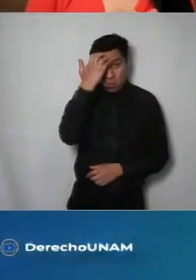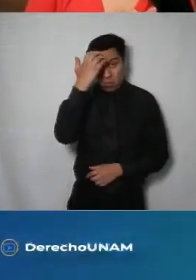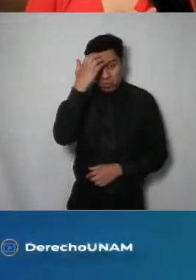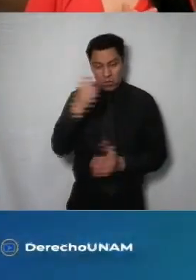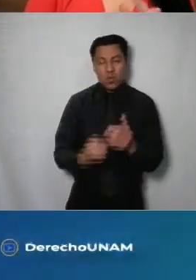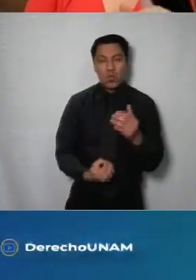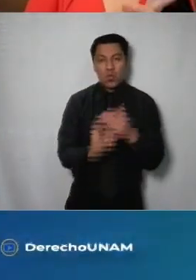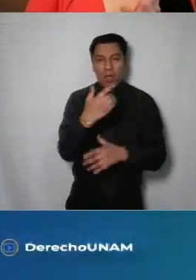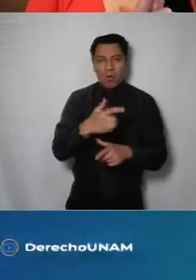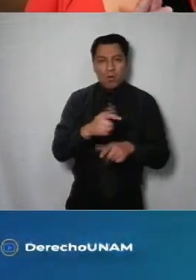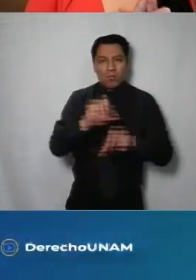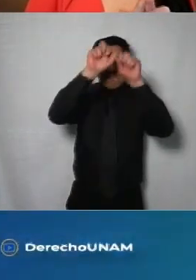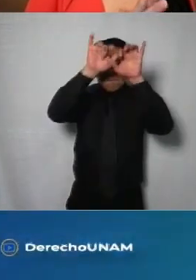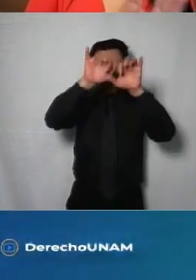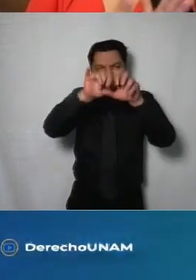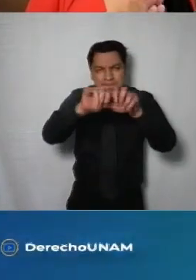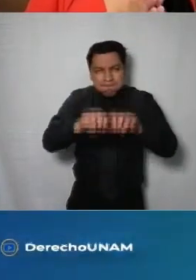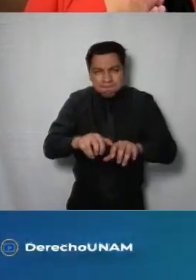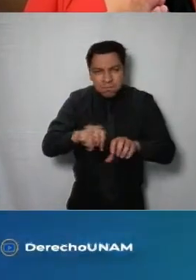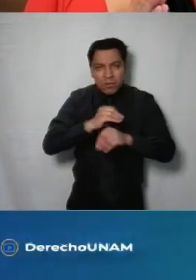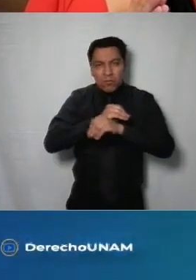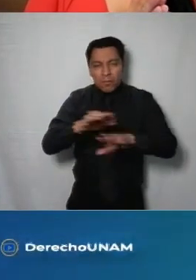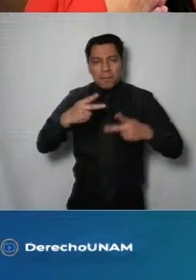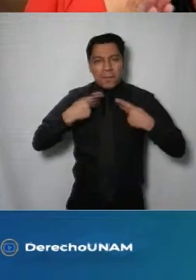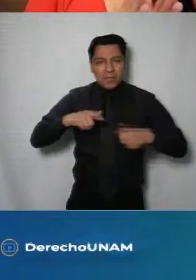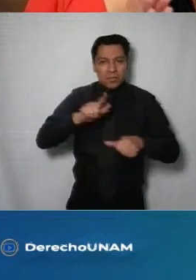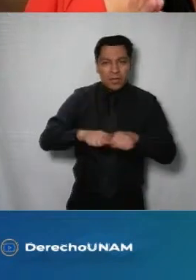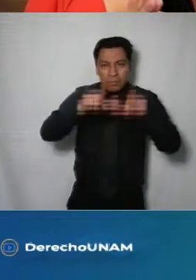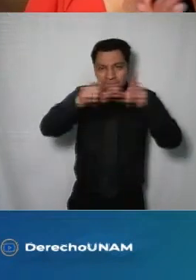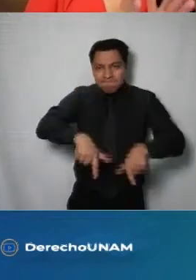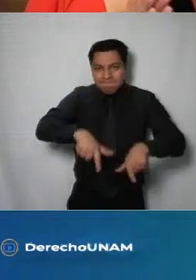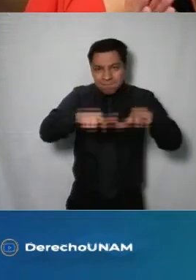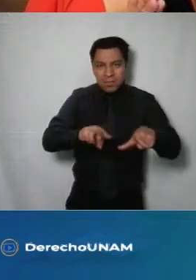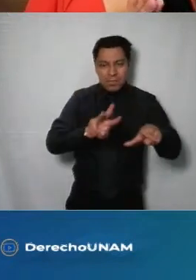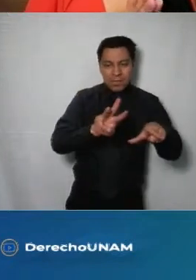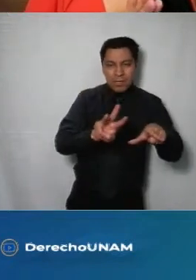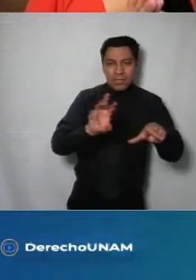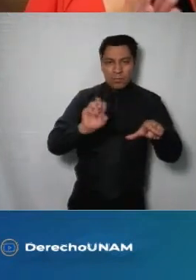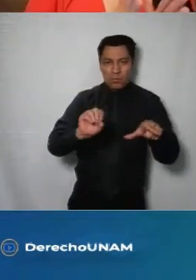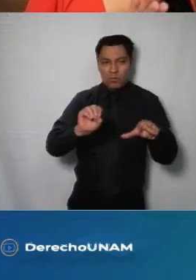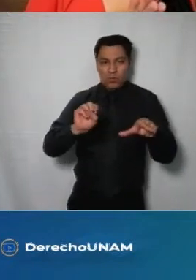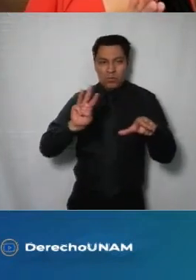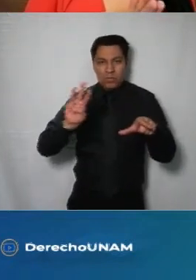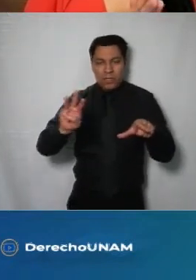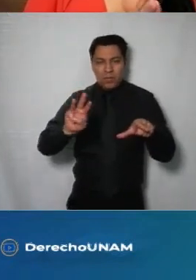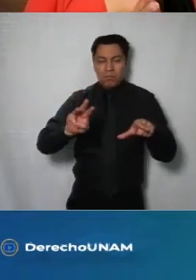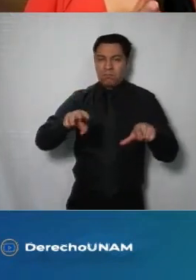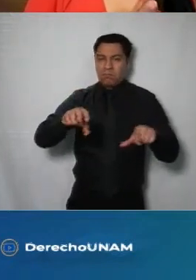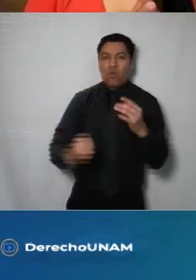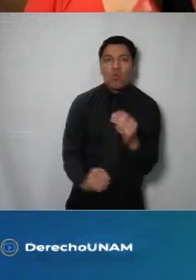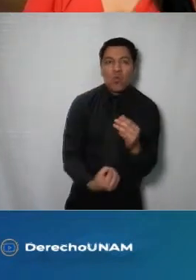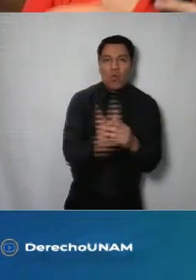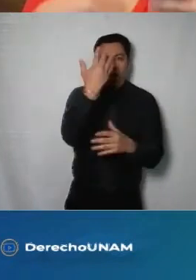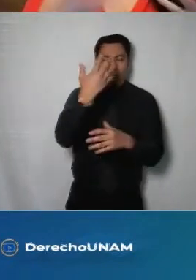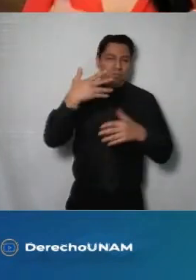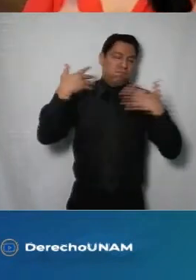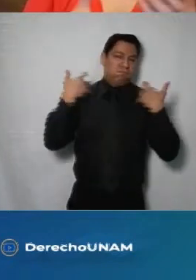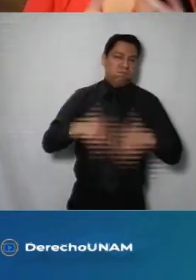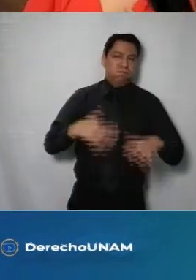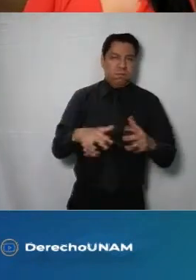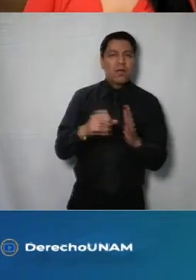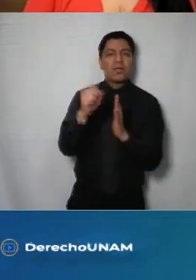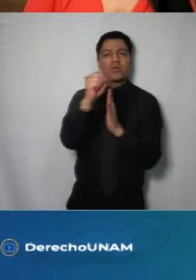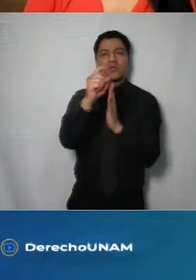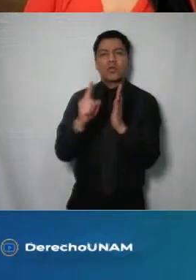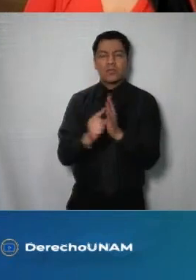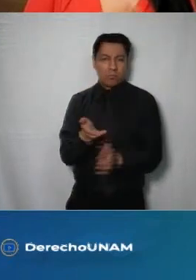versión del registro electrónico de sistemas de datos personales ya en su versión 3.0 una nueva versión que fue a solicitud